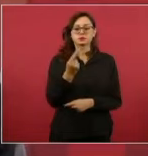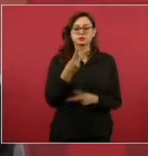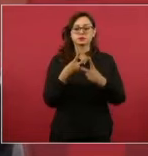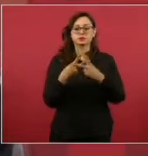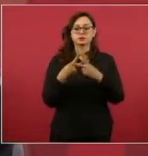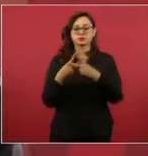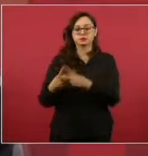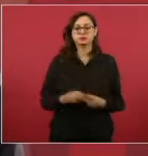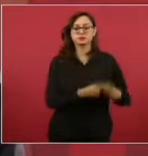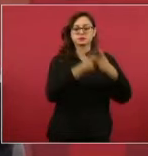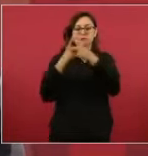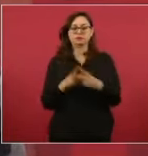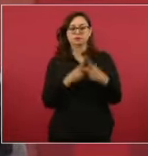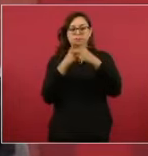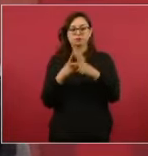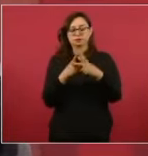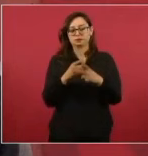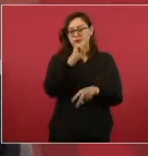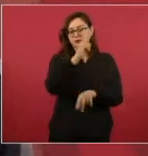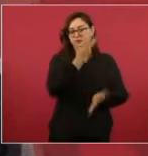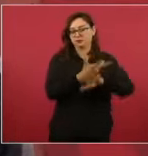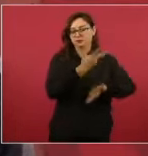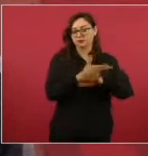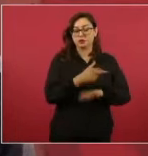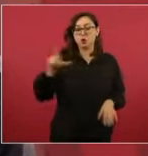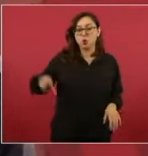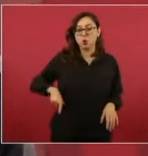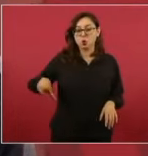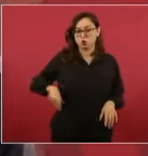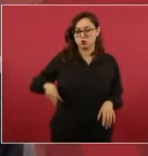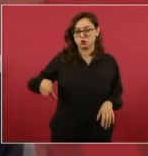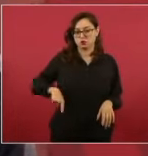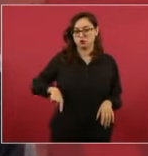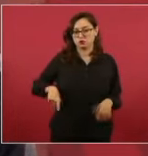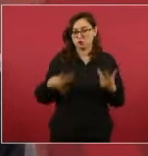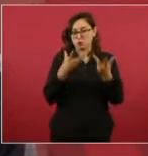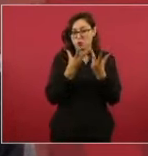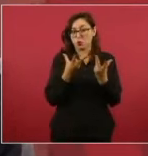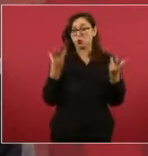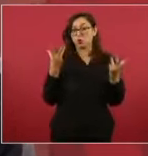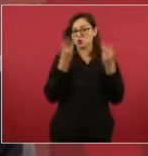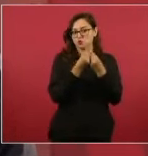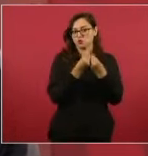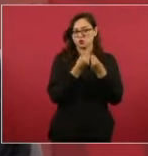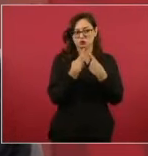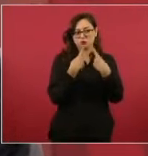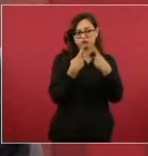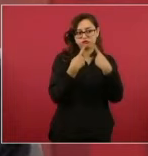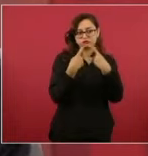gobierno de Estados Unidos con cámaras a la casa